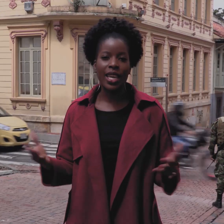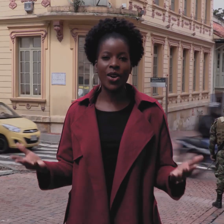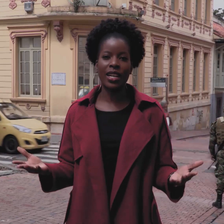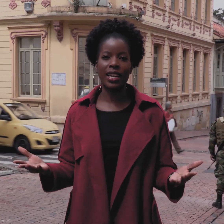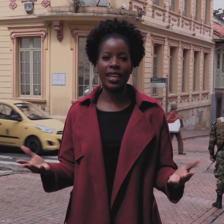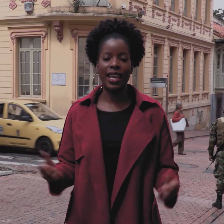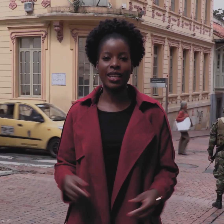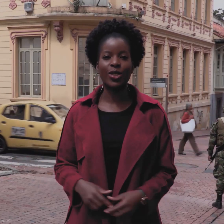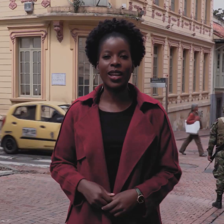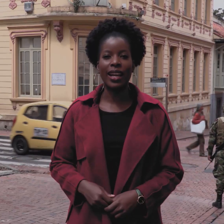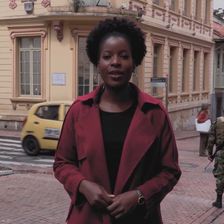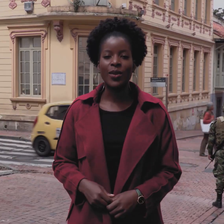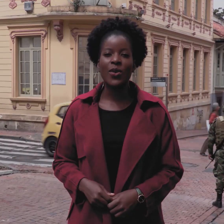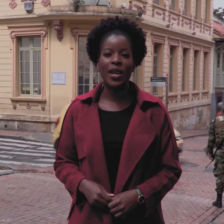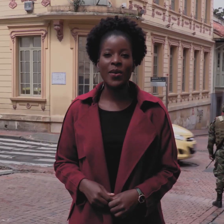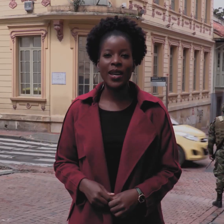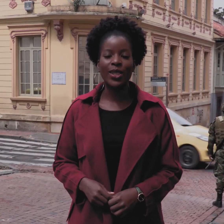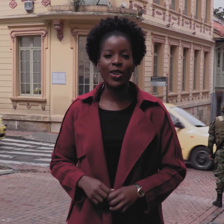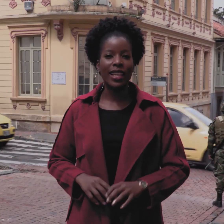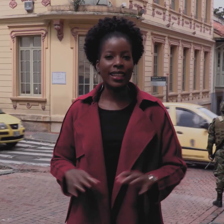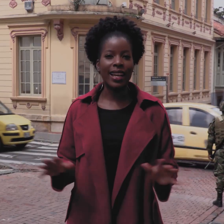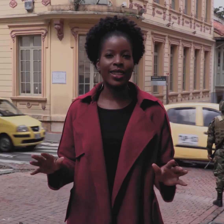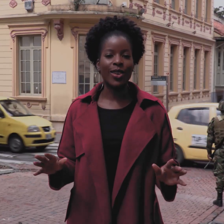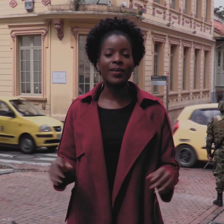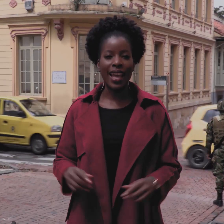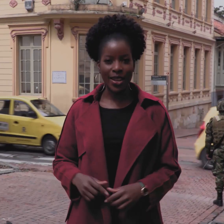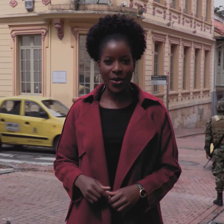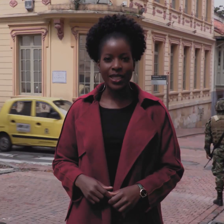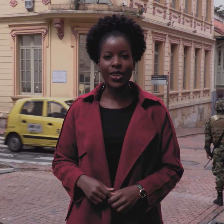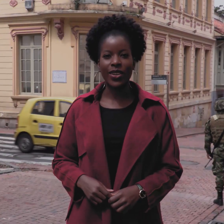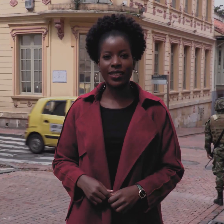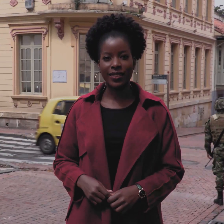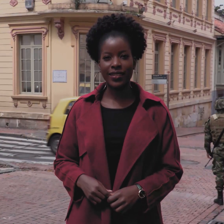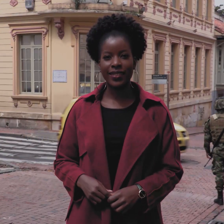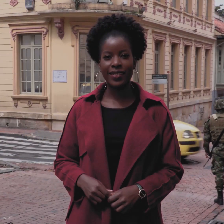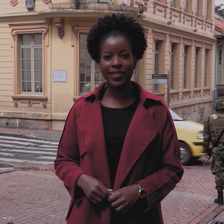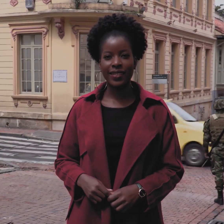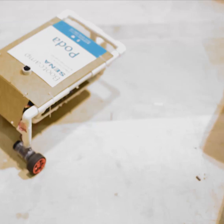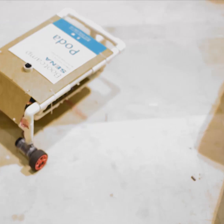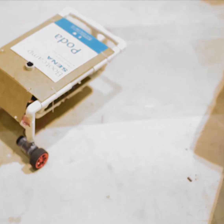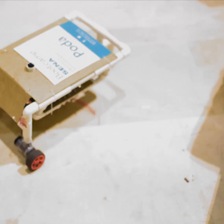rurales y con energía solar. Un encuentro de talento e innovación.